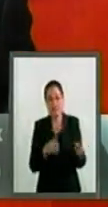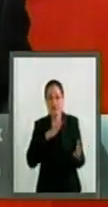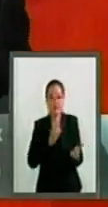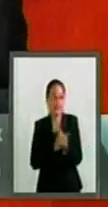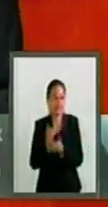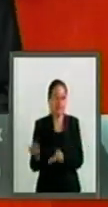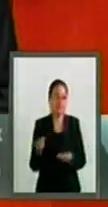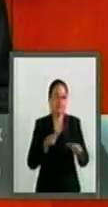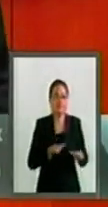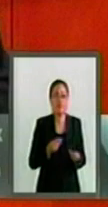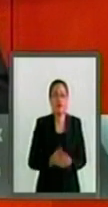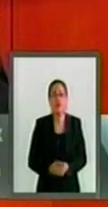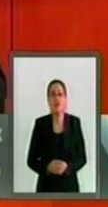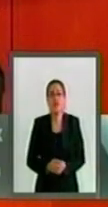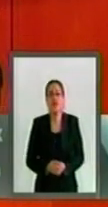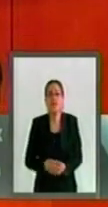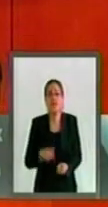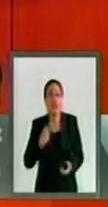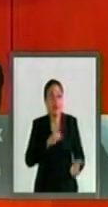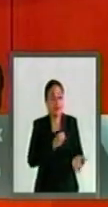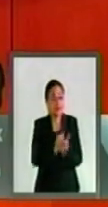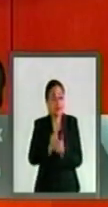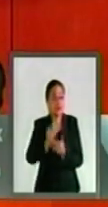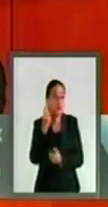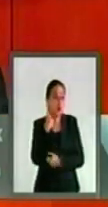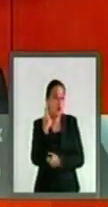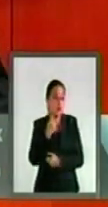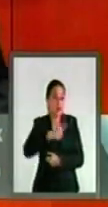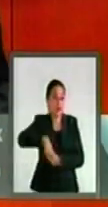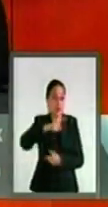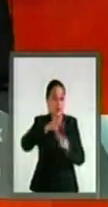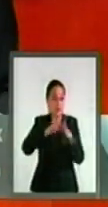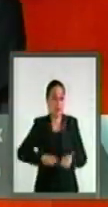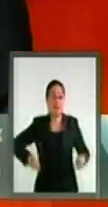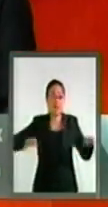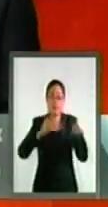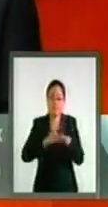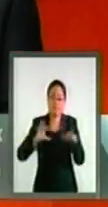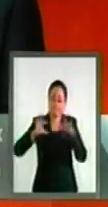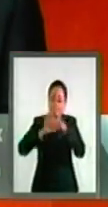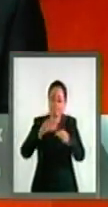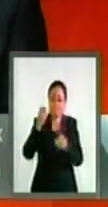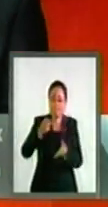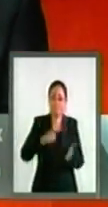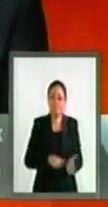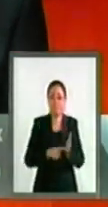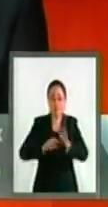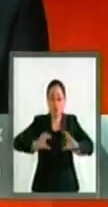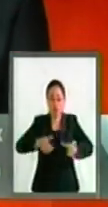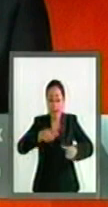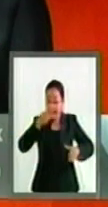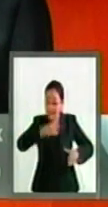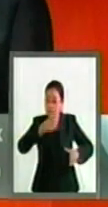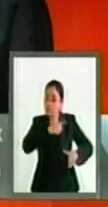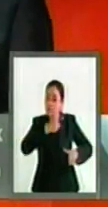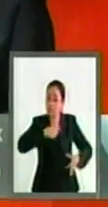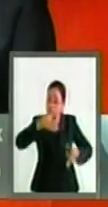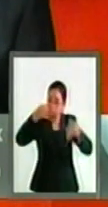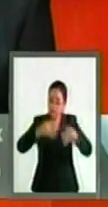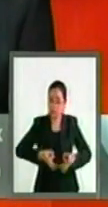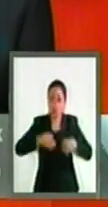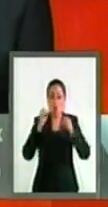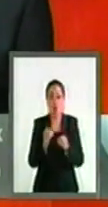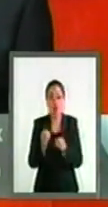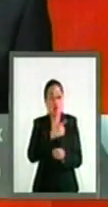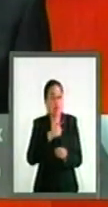La modificación de las decisiones políticas fundamentales demanda de un constituyente originario o una